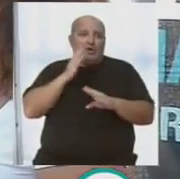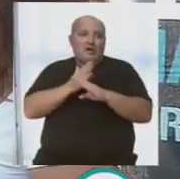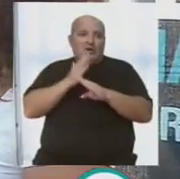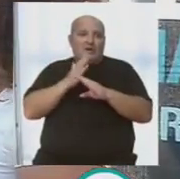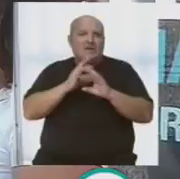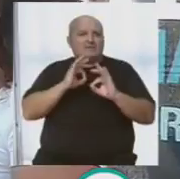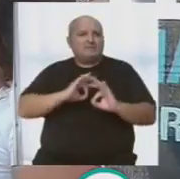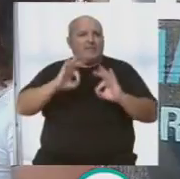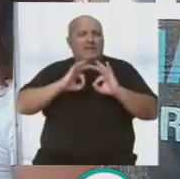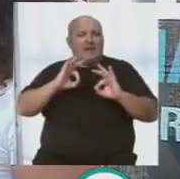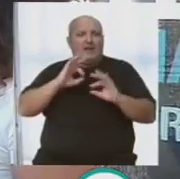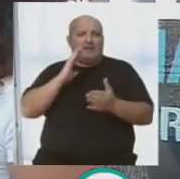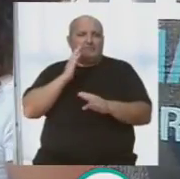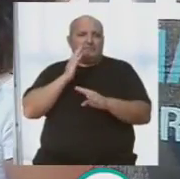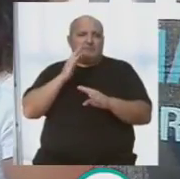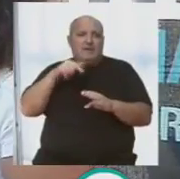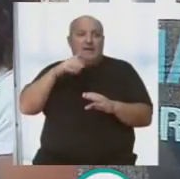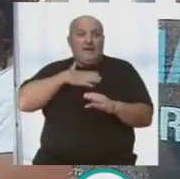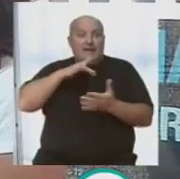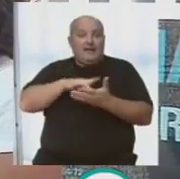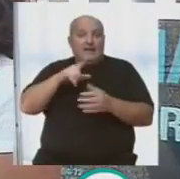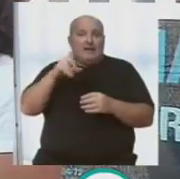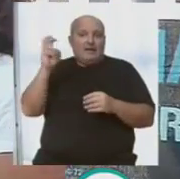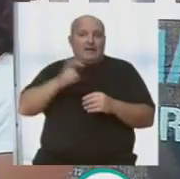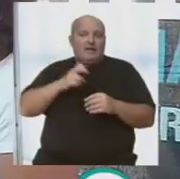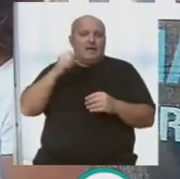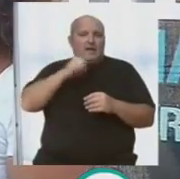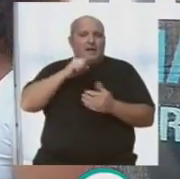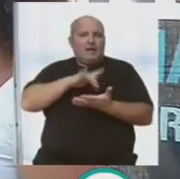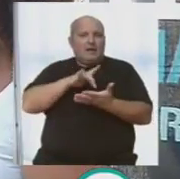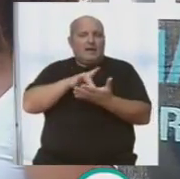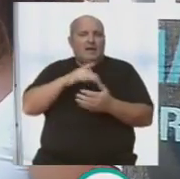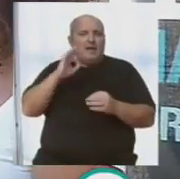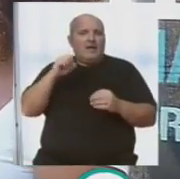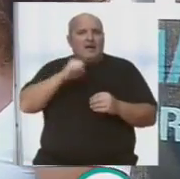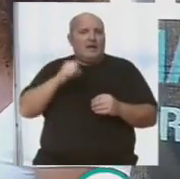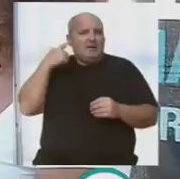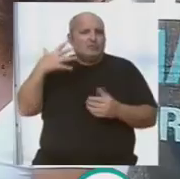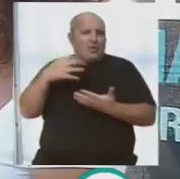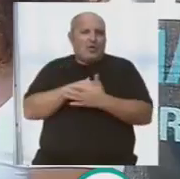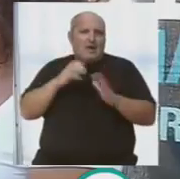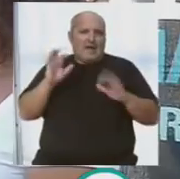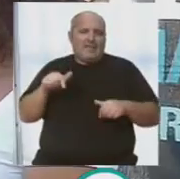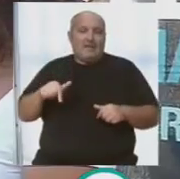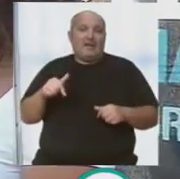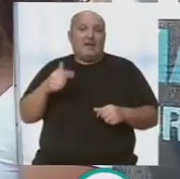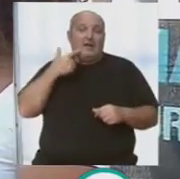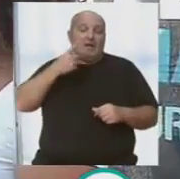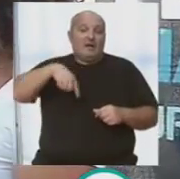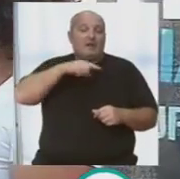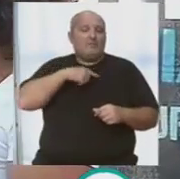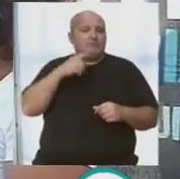ese año en especial fue muy cantado. Ese y camaleón que cambia de saquete. Eso fue cantado por Tocadín. bueno,